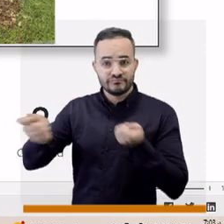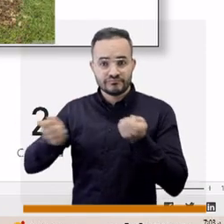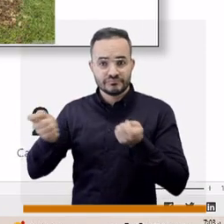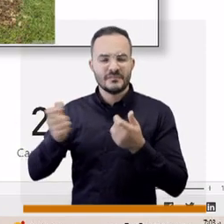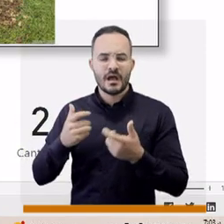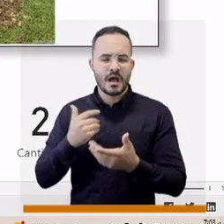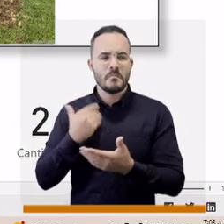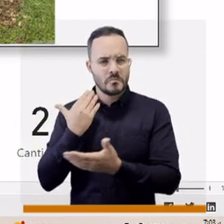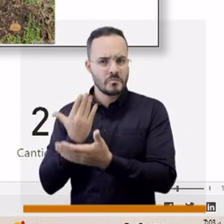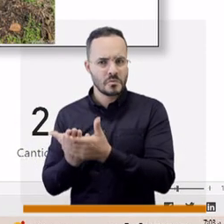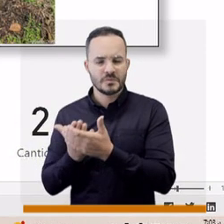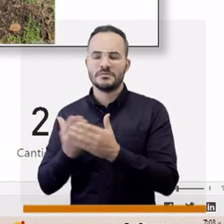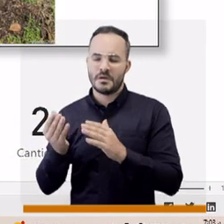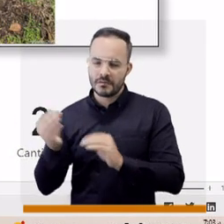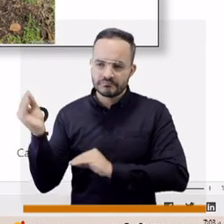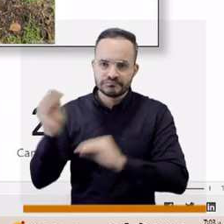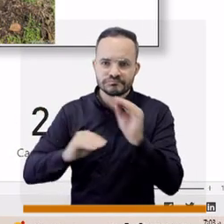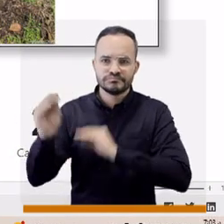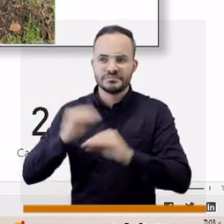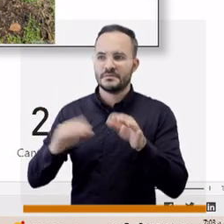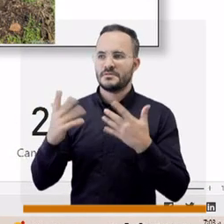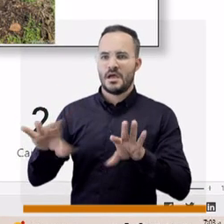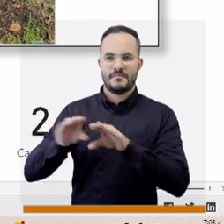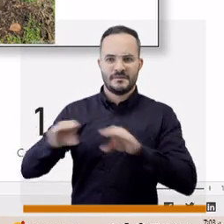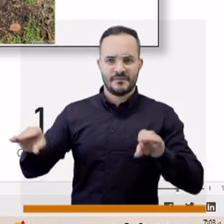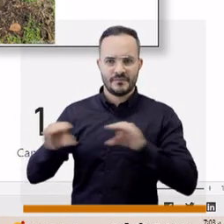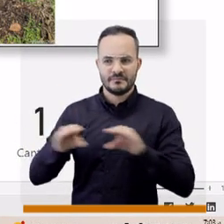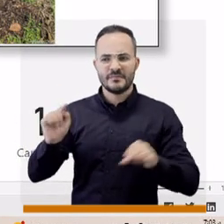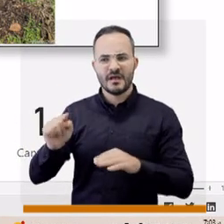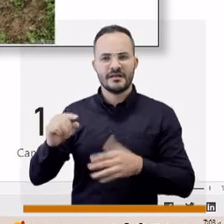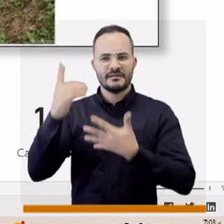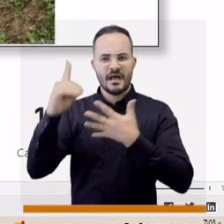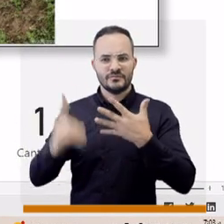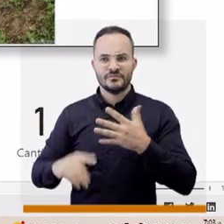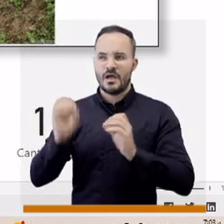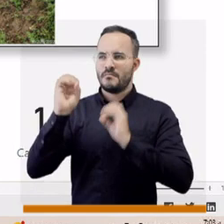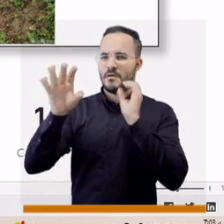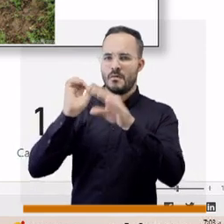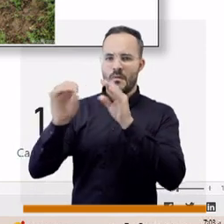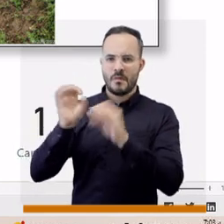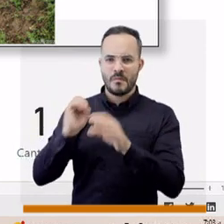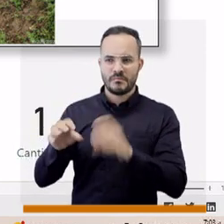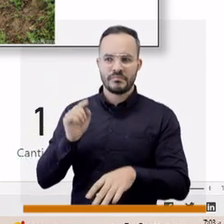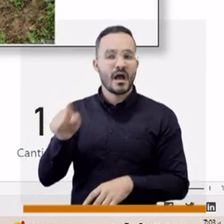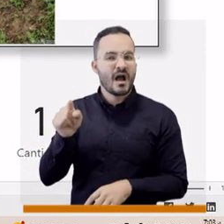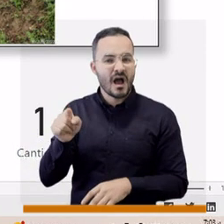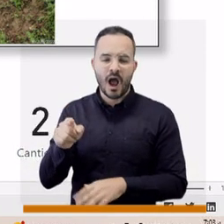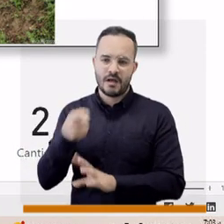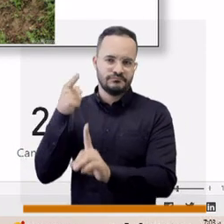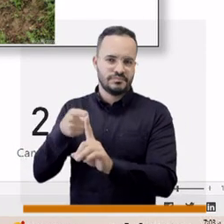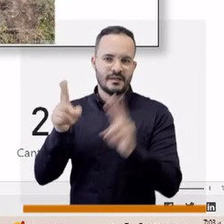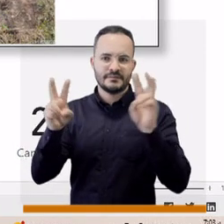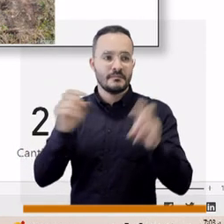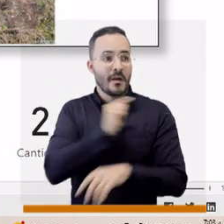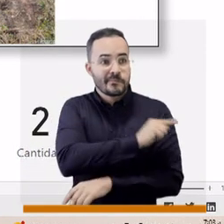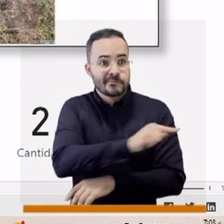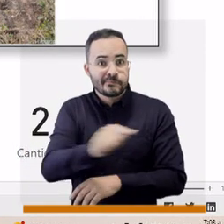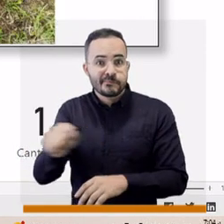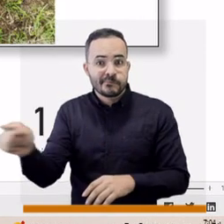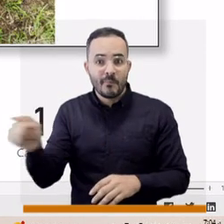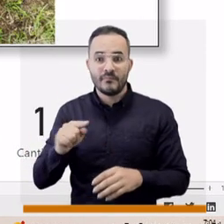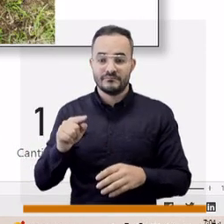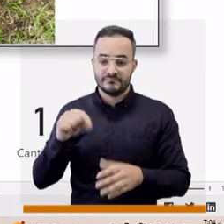una plataforma de tablero de datos donde solamente se reportan allí los guayacanes que están